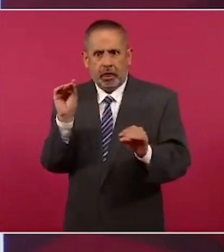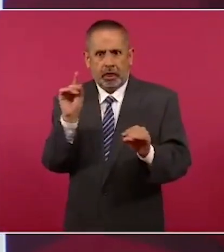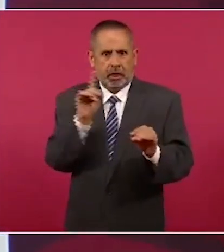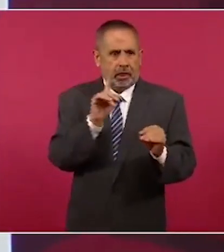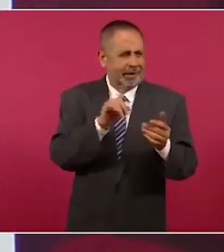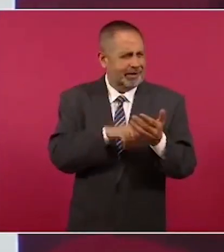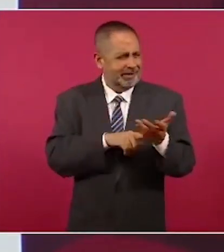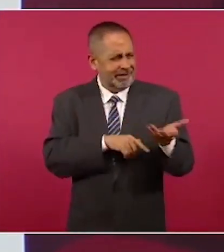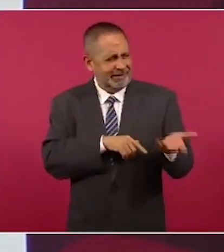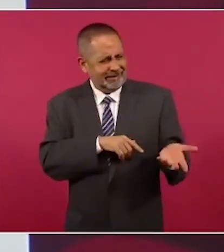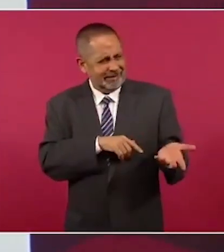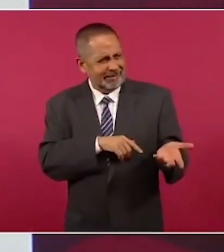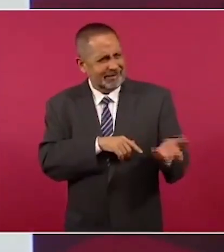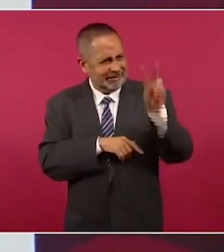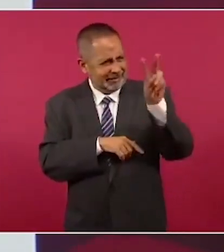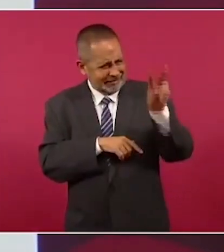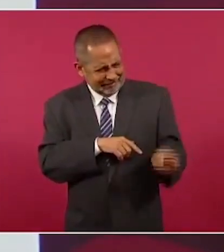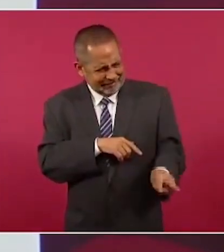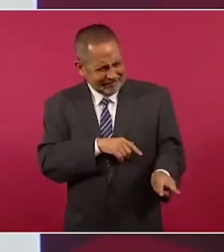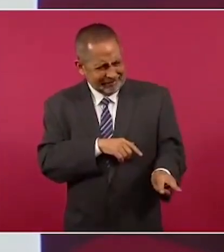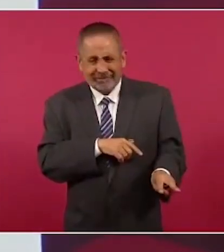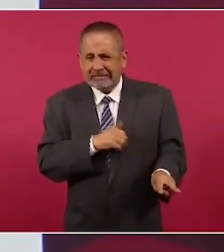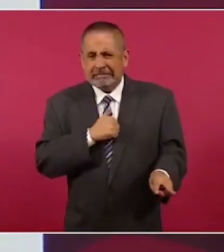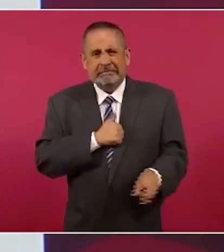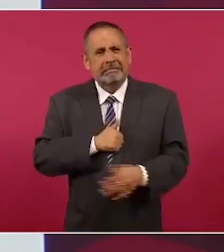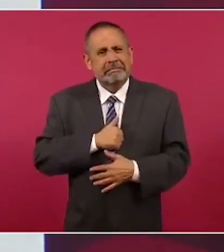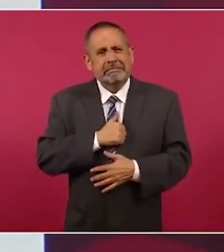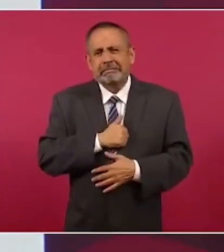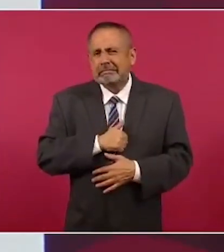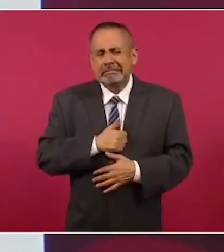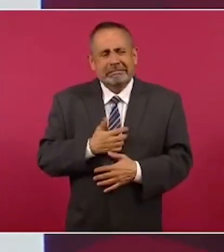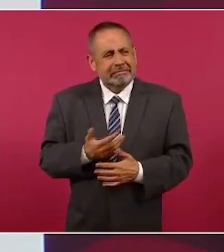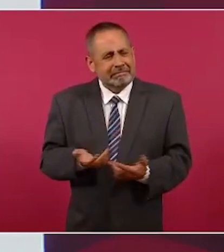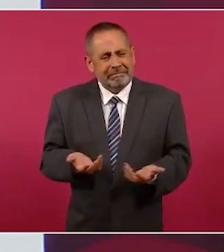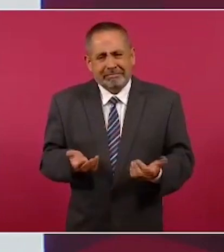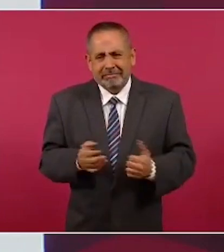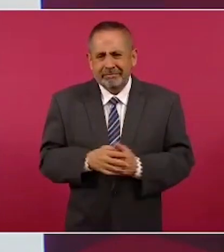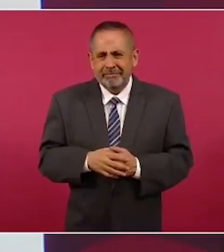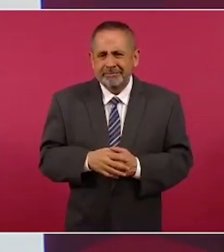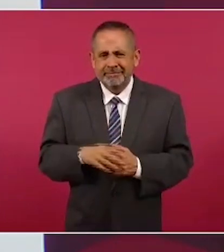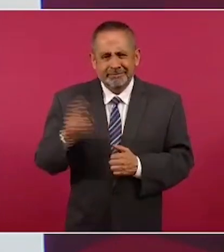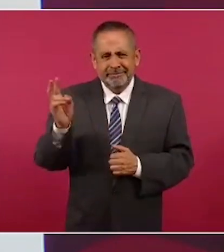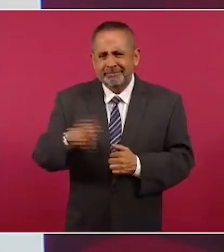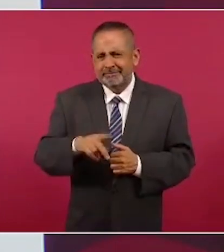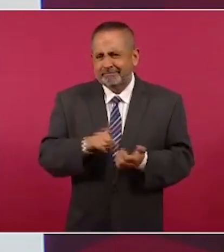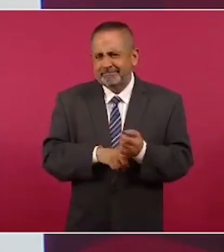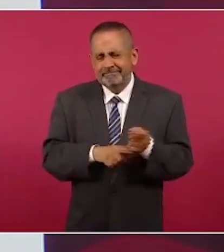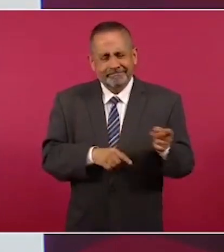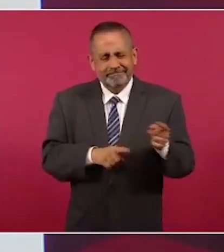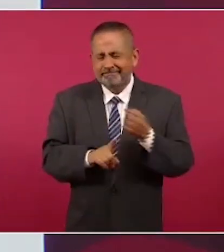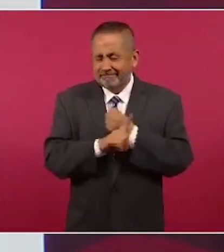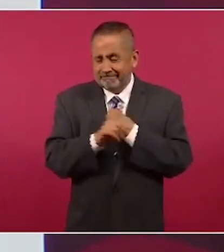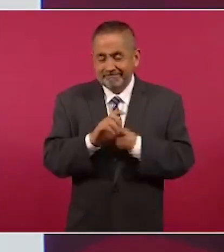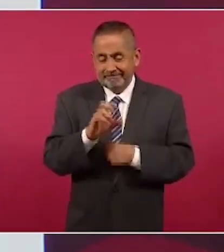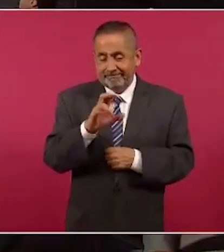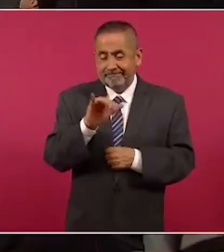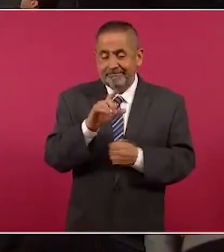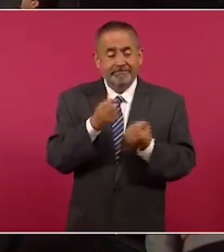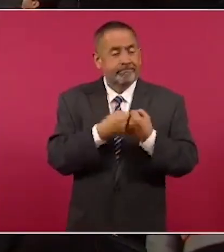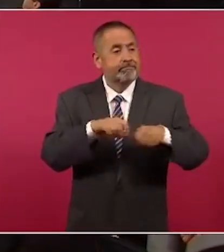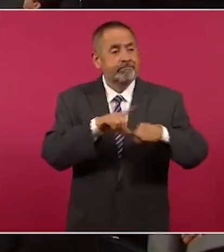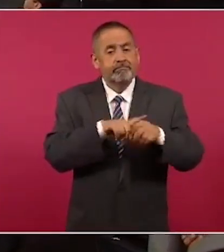lamentable. Es una profunda crisis social,